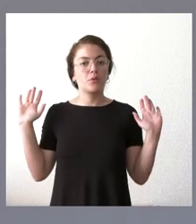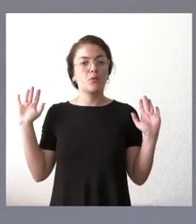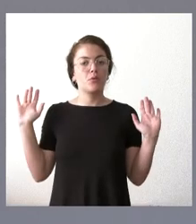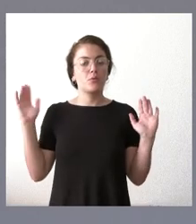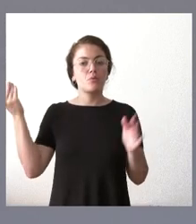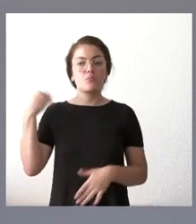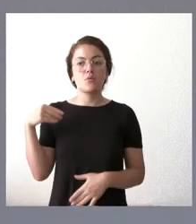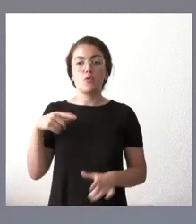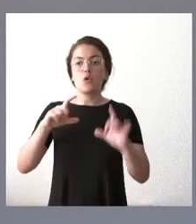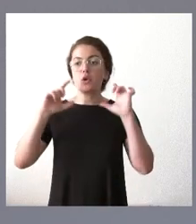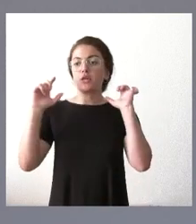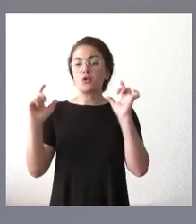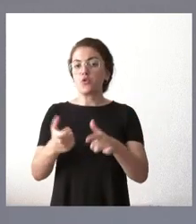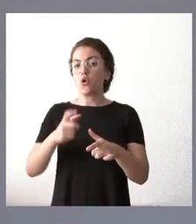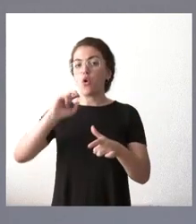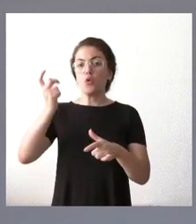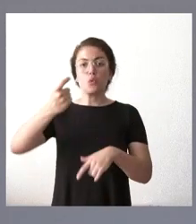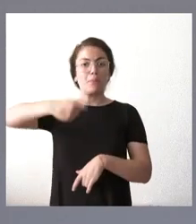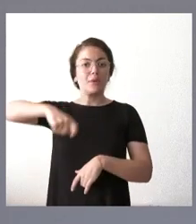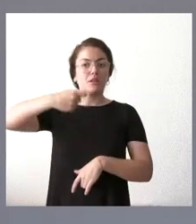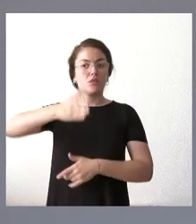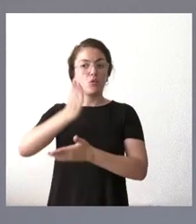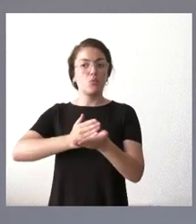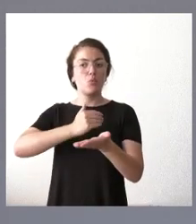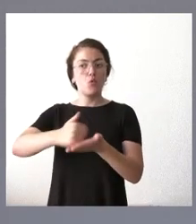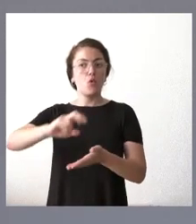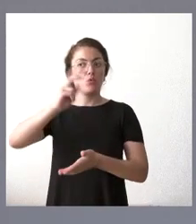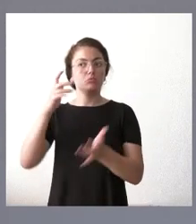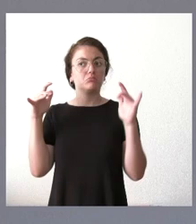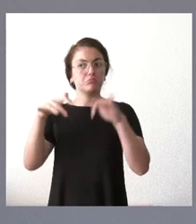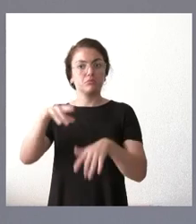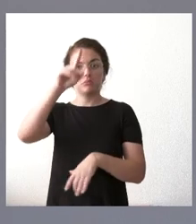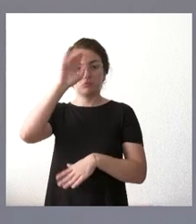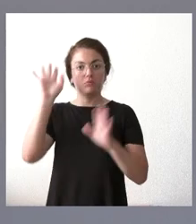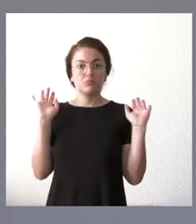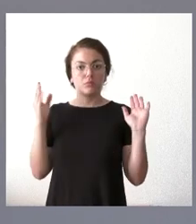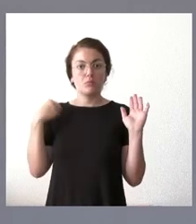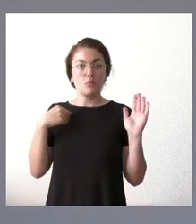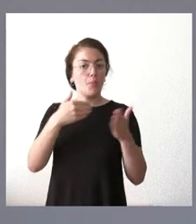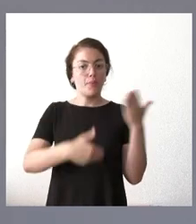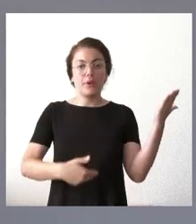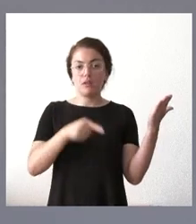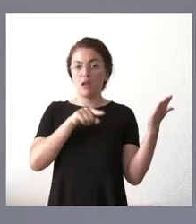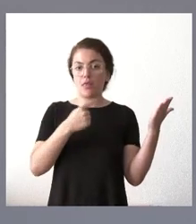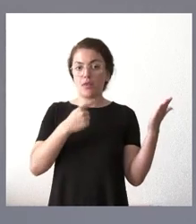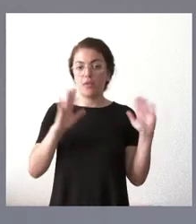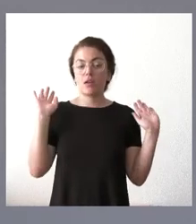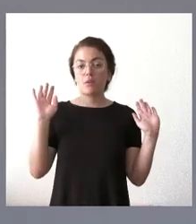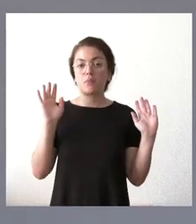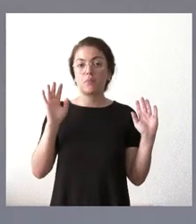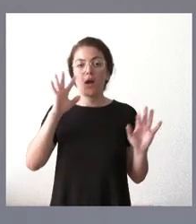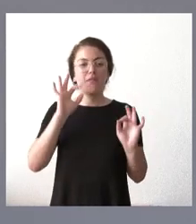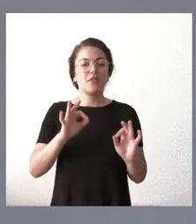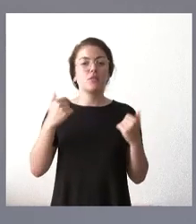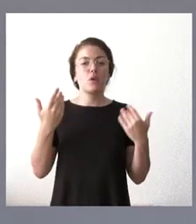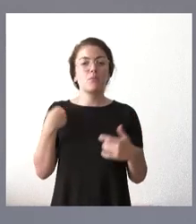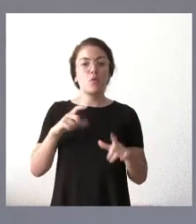la reunión con otros presidentes de comunidad autónoma eso lo sabemos por la prensa en todo caso lo que parece evidente es que la reunión será